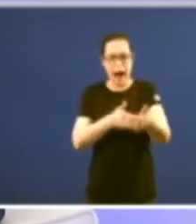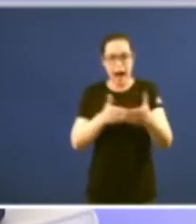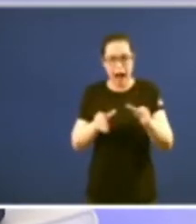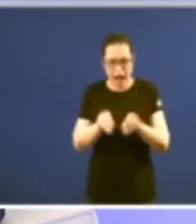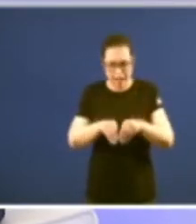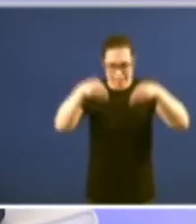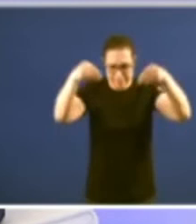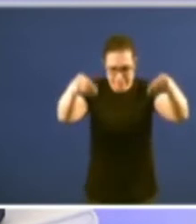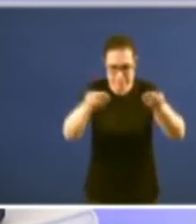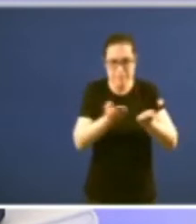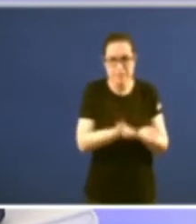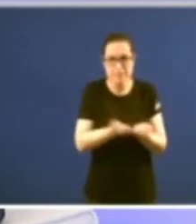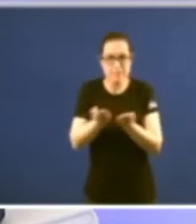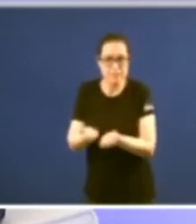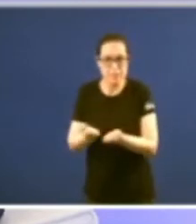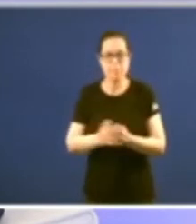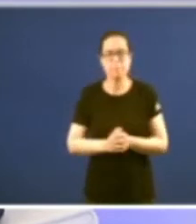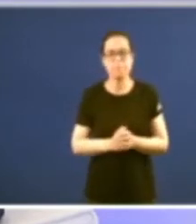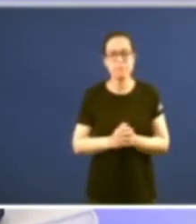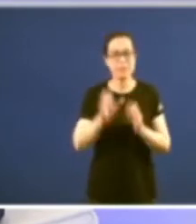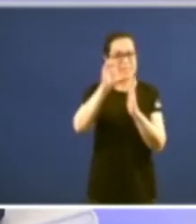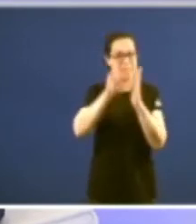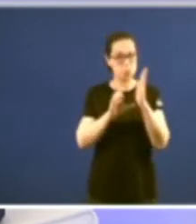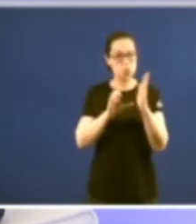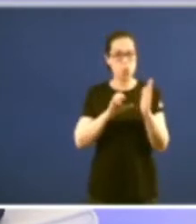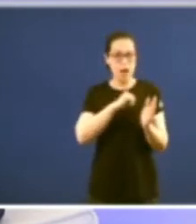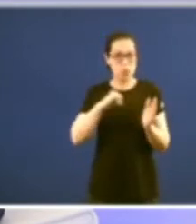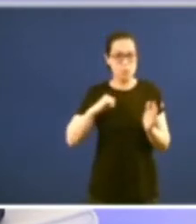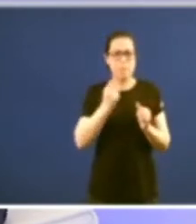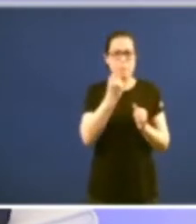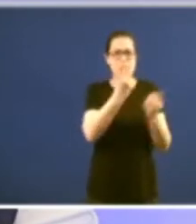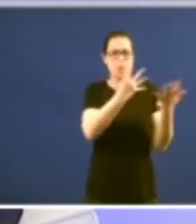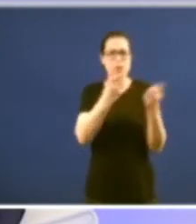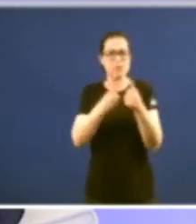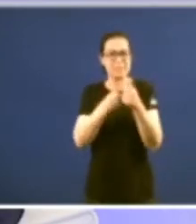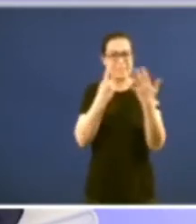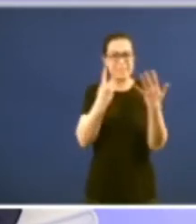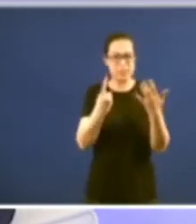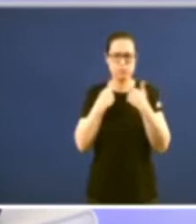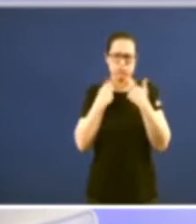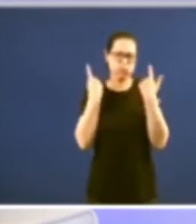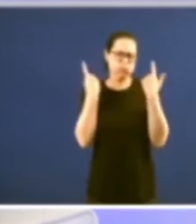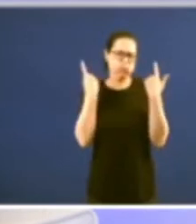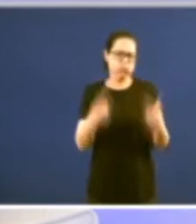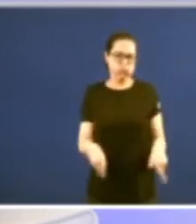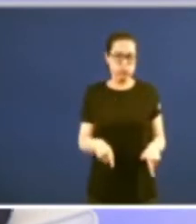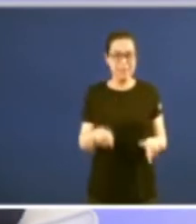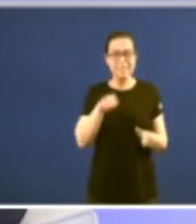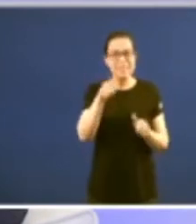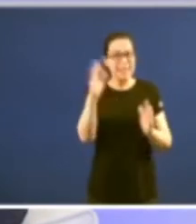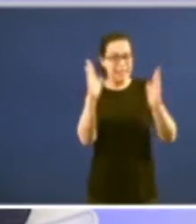referencia a eso o Estatuto do 36 foi un fracaso estrepitoso porque aprobouse nun contexto